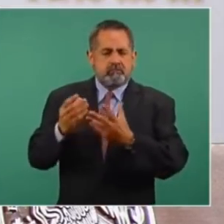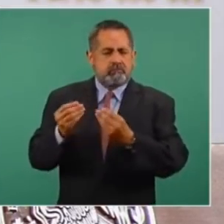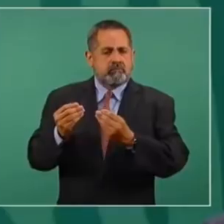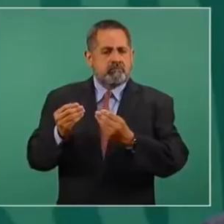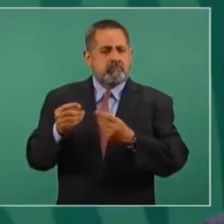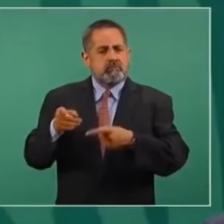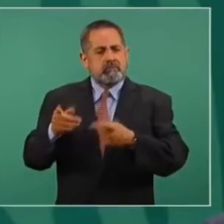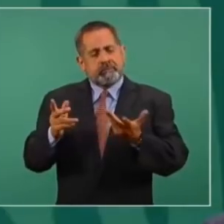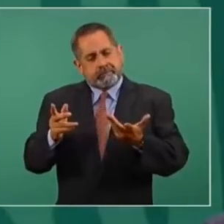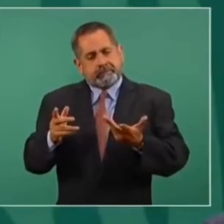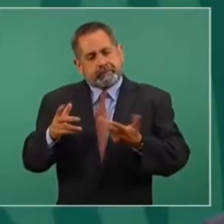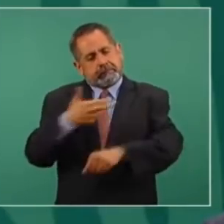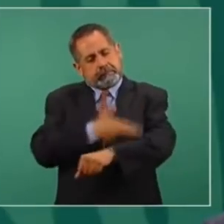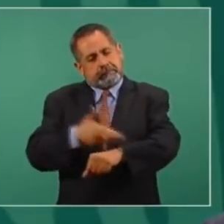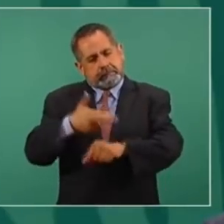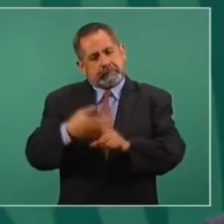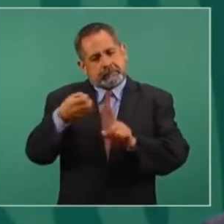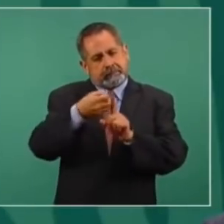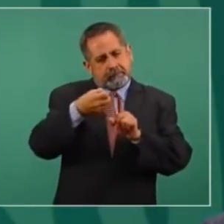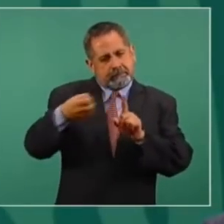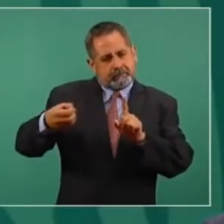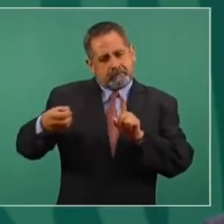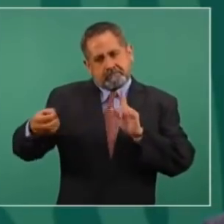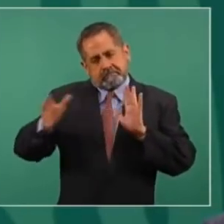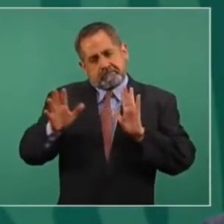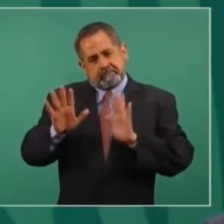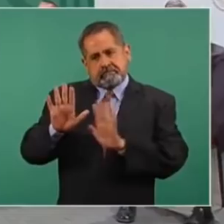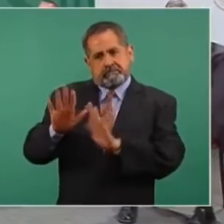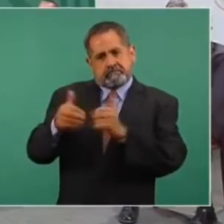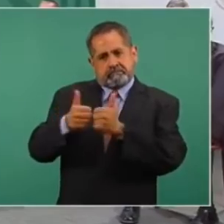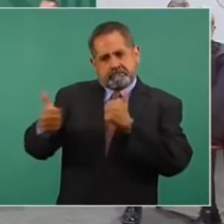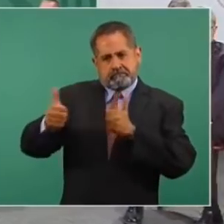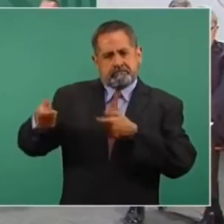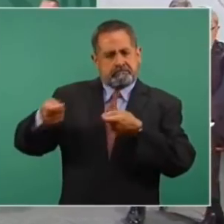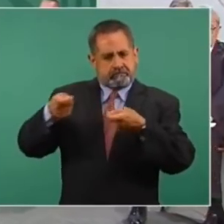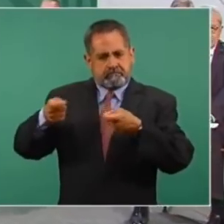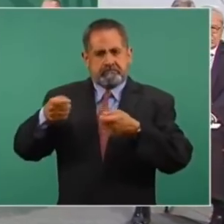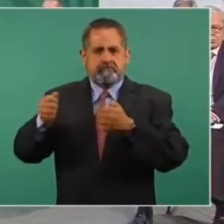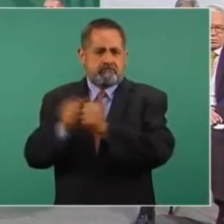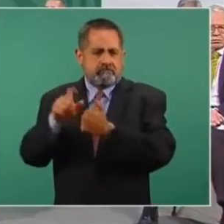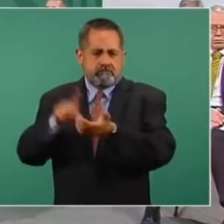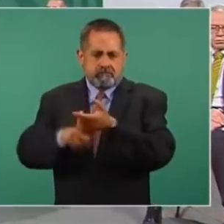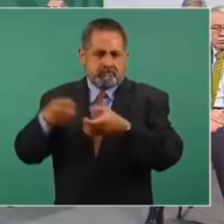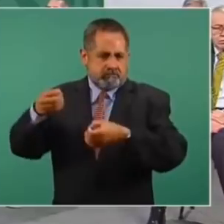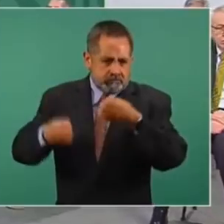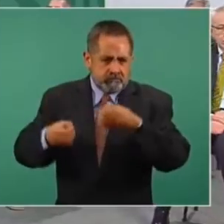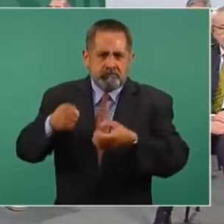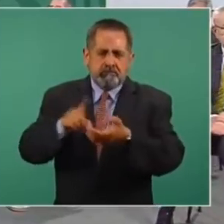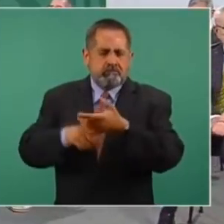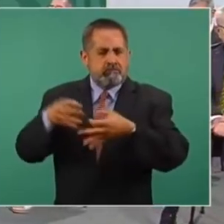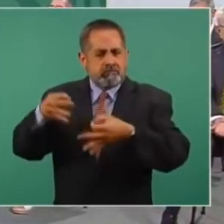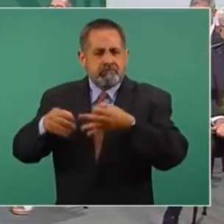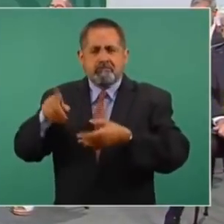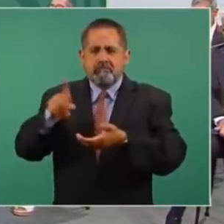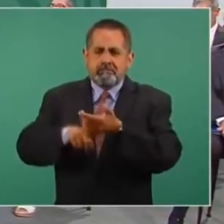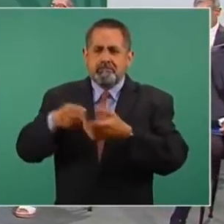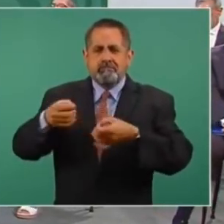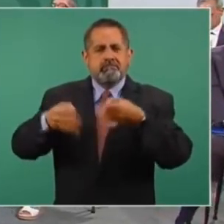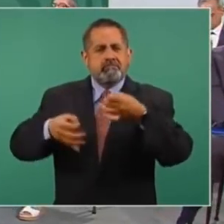es todo un poder, tiene que ver con jueces, tiene que ver con